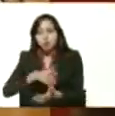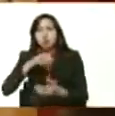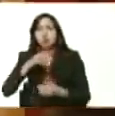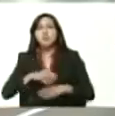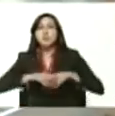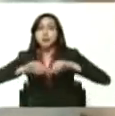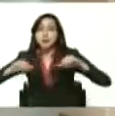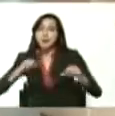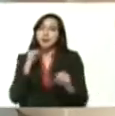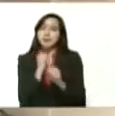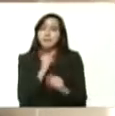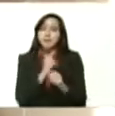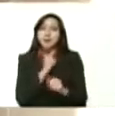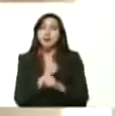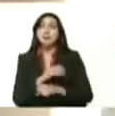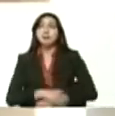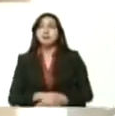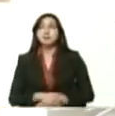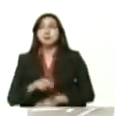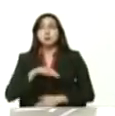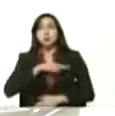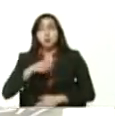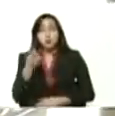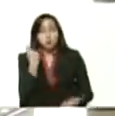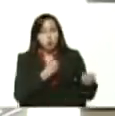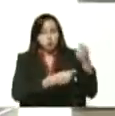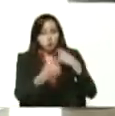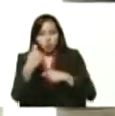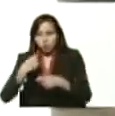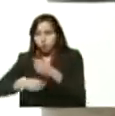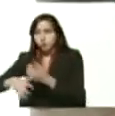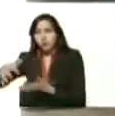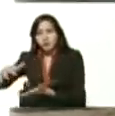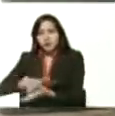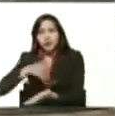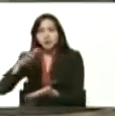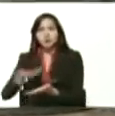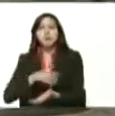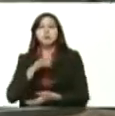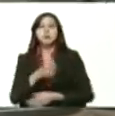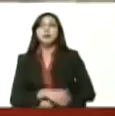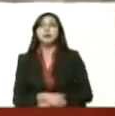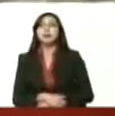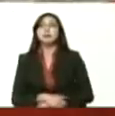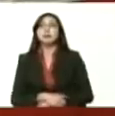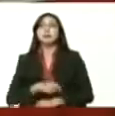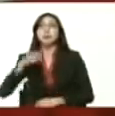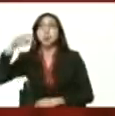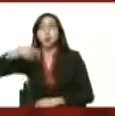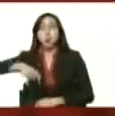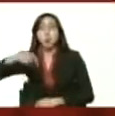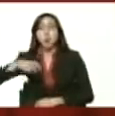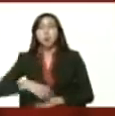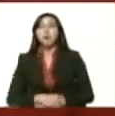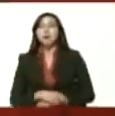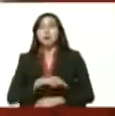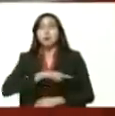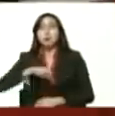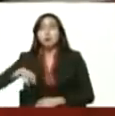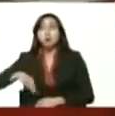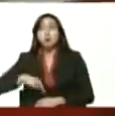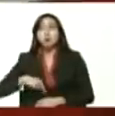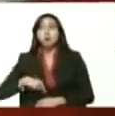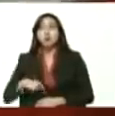estamos en la expoferia agropecuaria hoy rindiendo honor